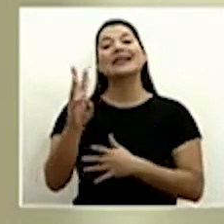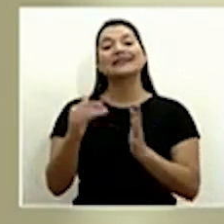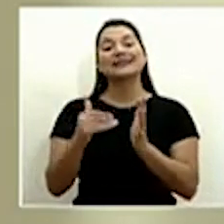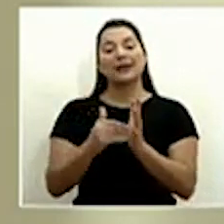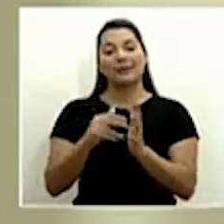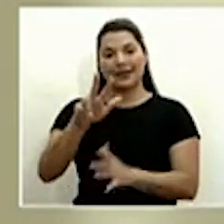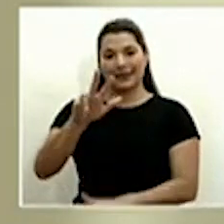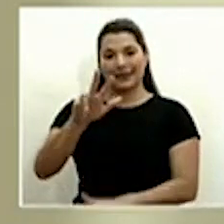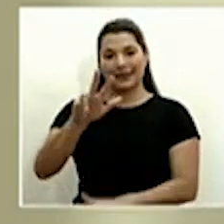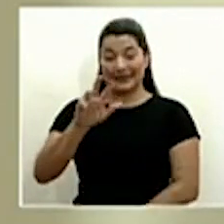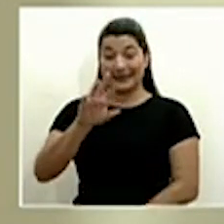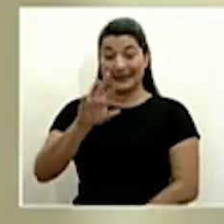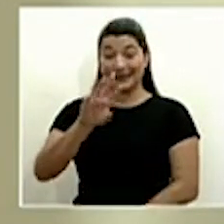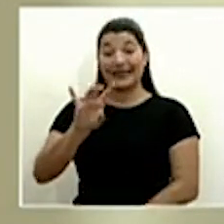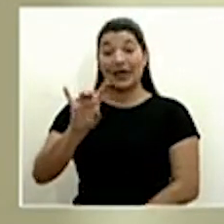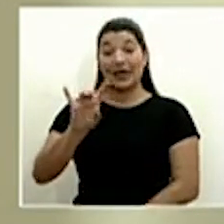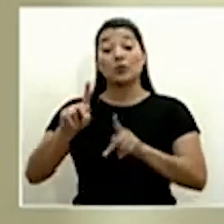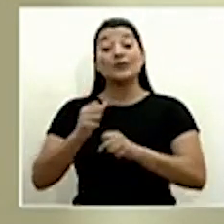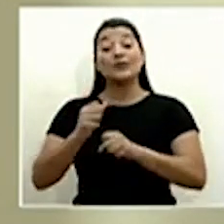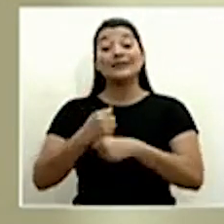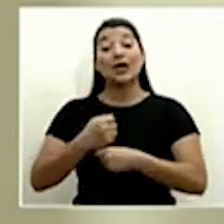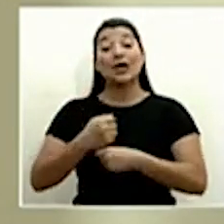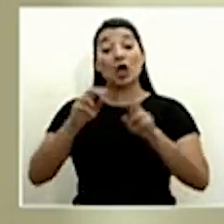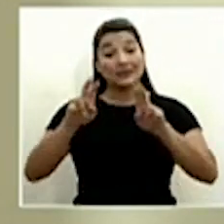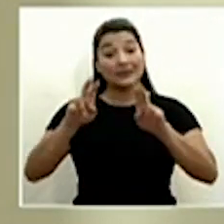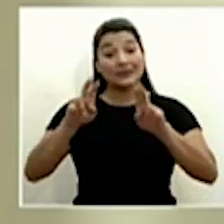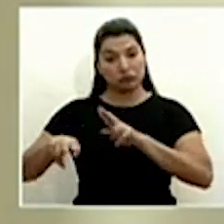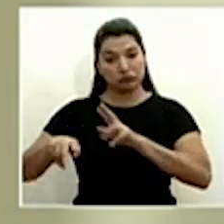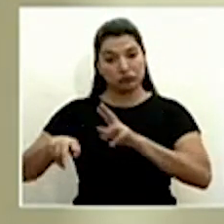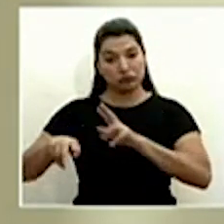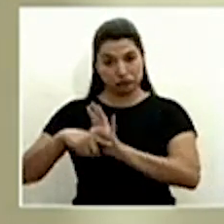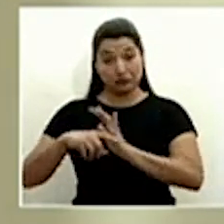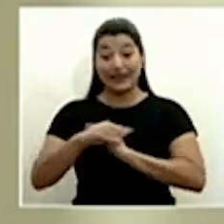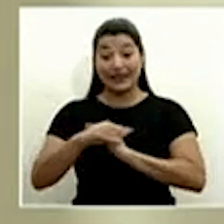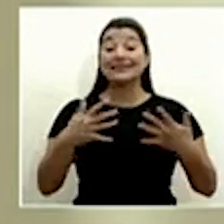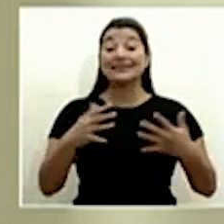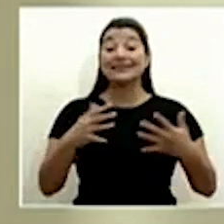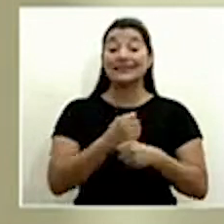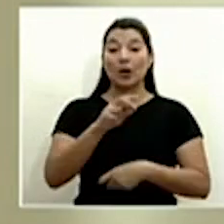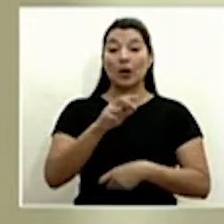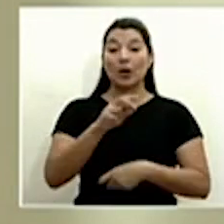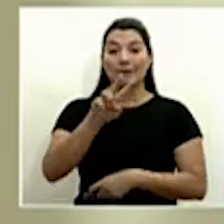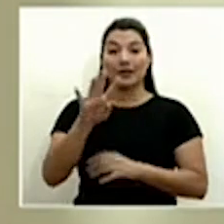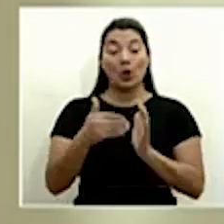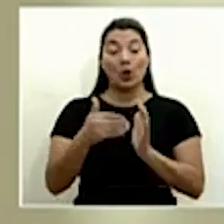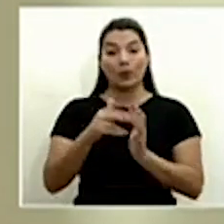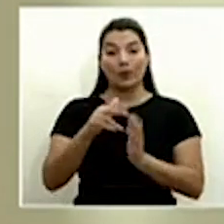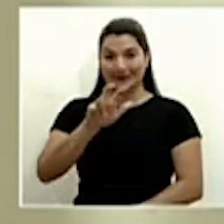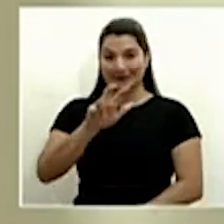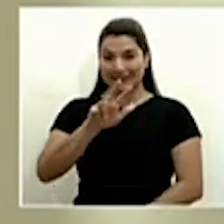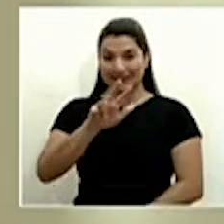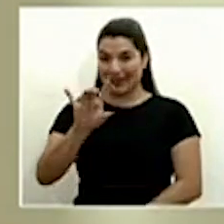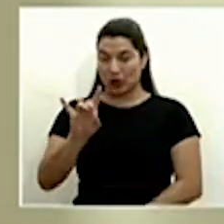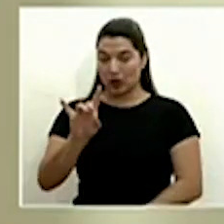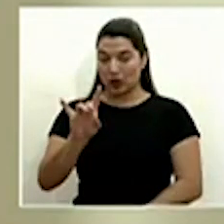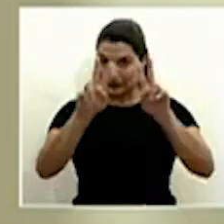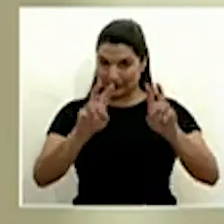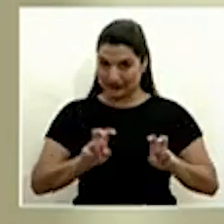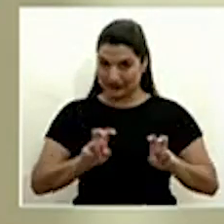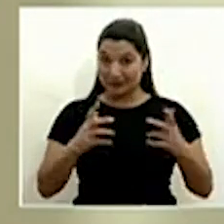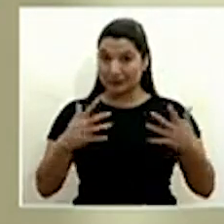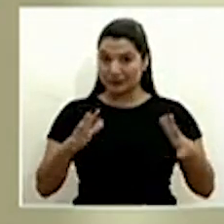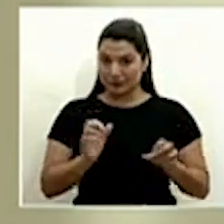368 personas y se han procesado un total de 24 mil 338 muestras.